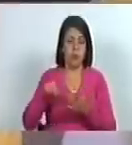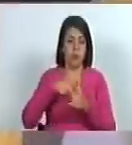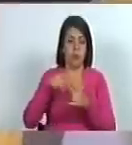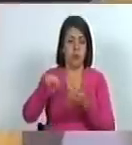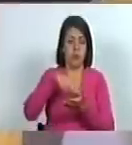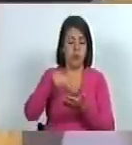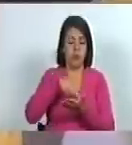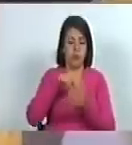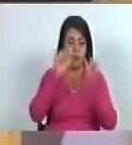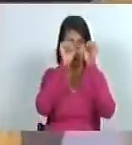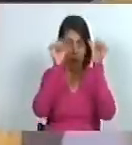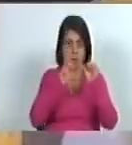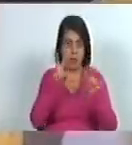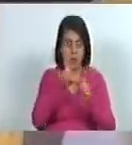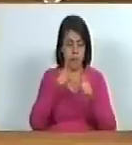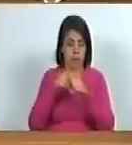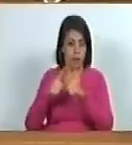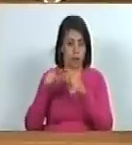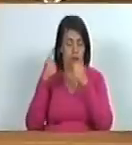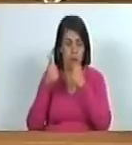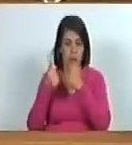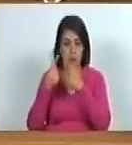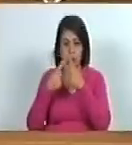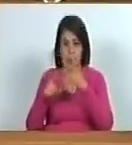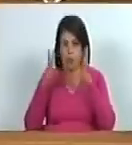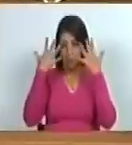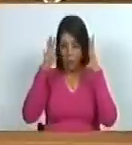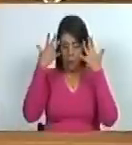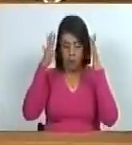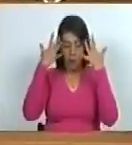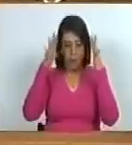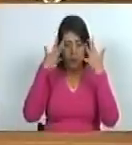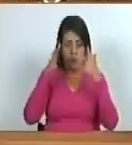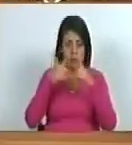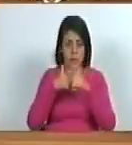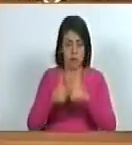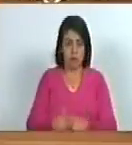artista venezolano recibe miles y millones de aplausos